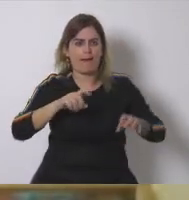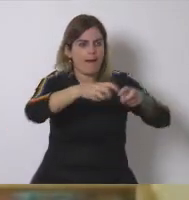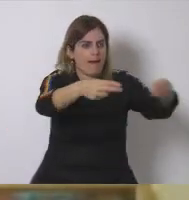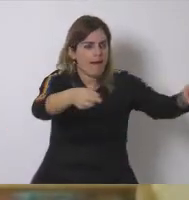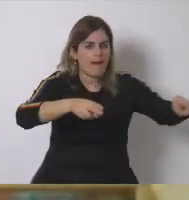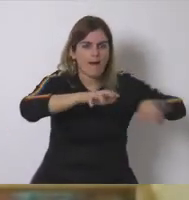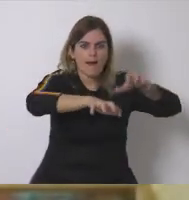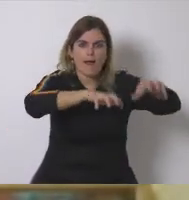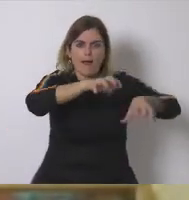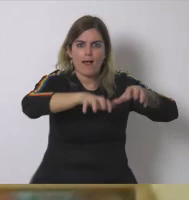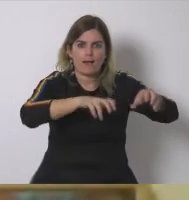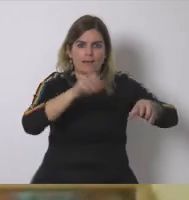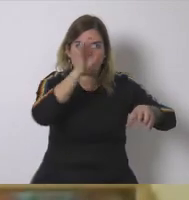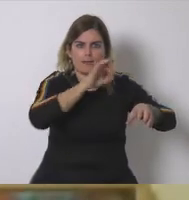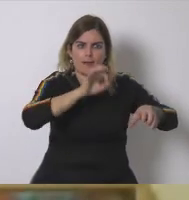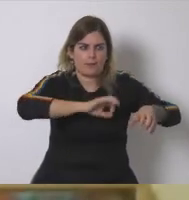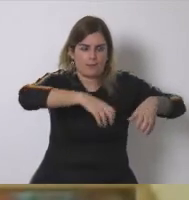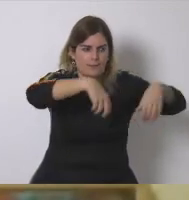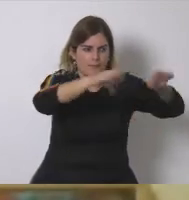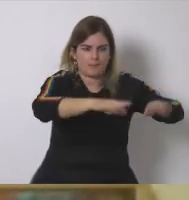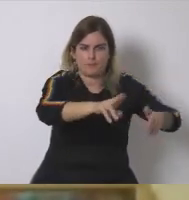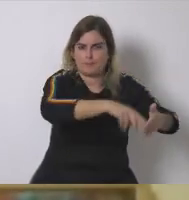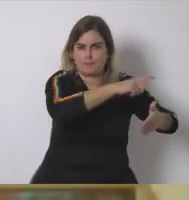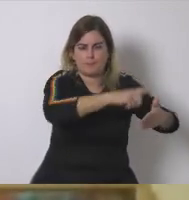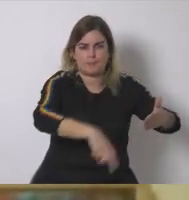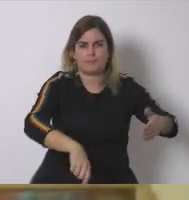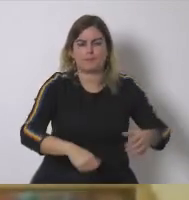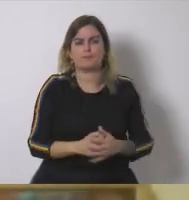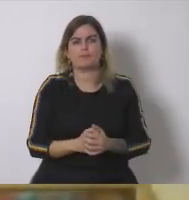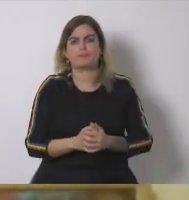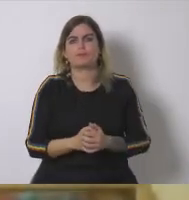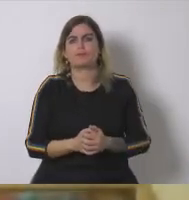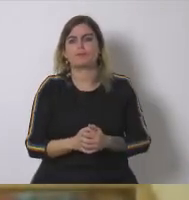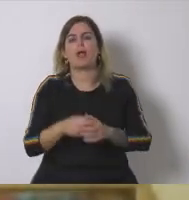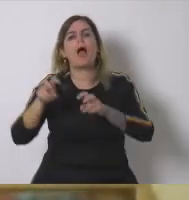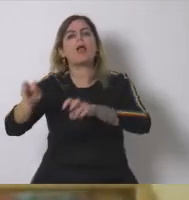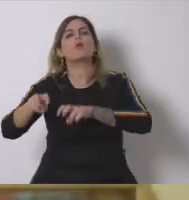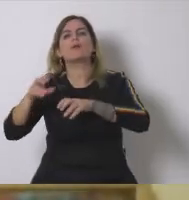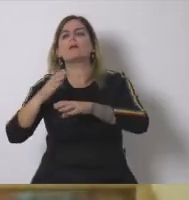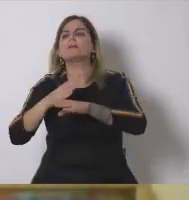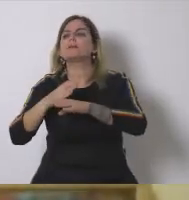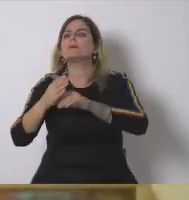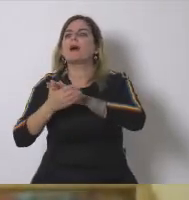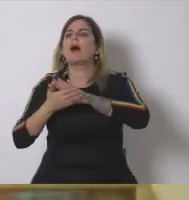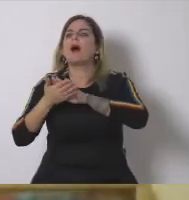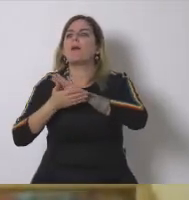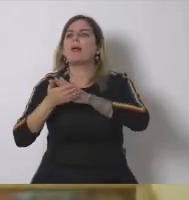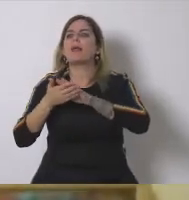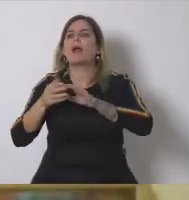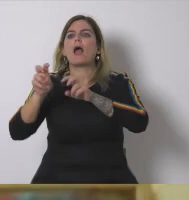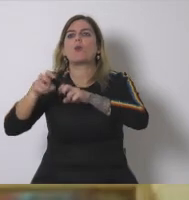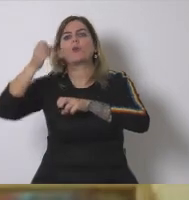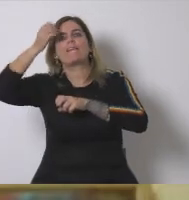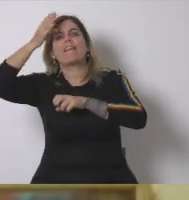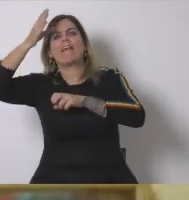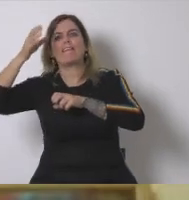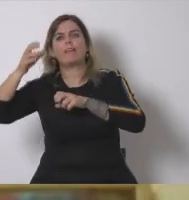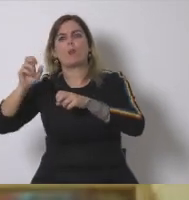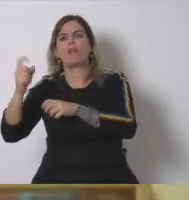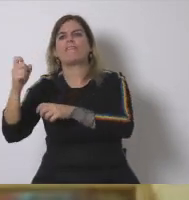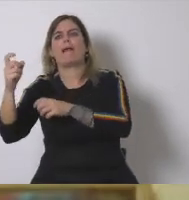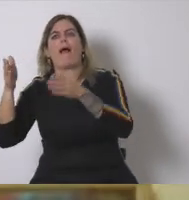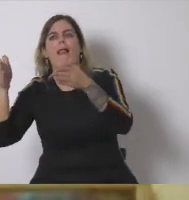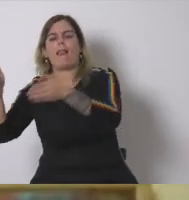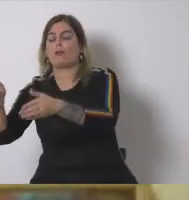retirar urgentemente las granjas de cerdos se habla de digitalización de la